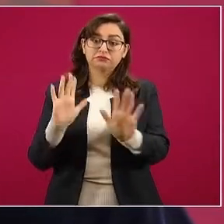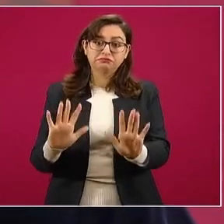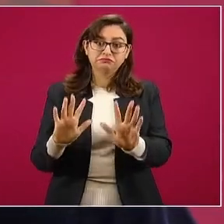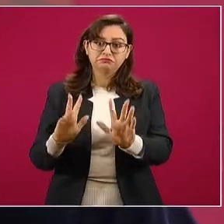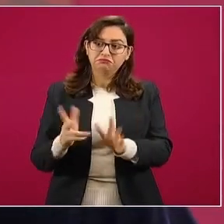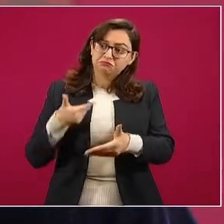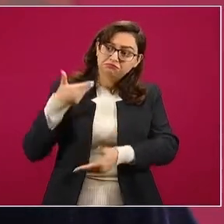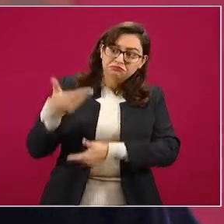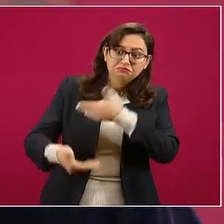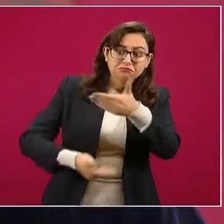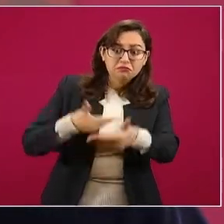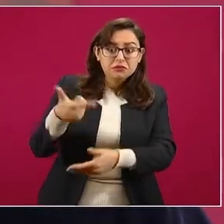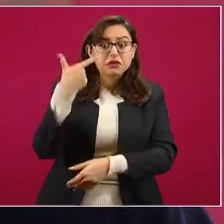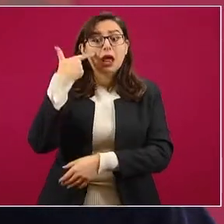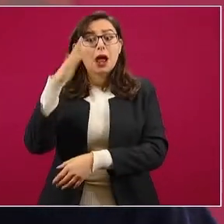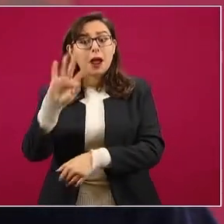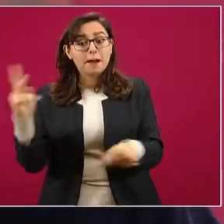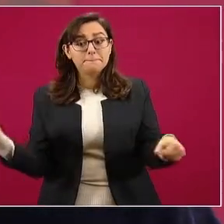el resultado.